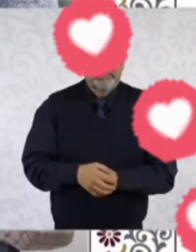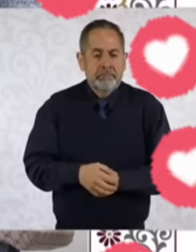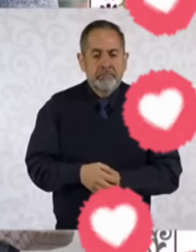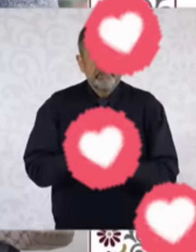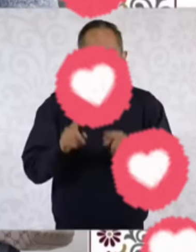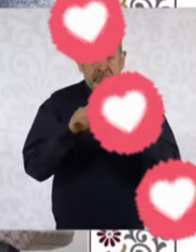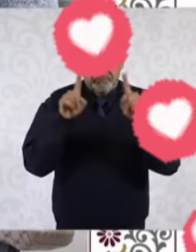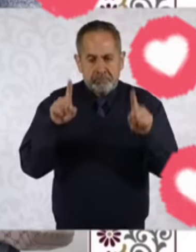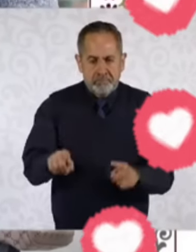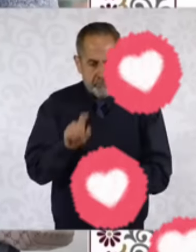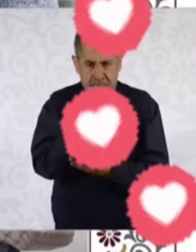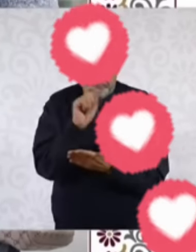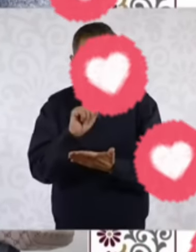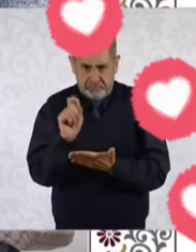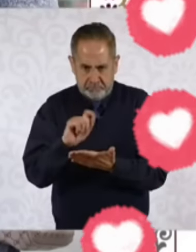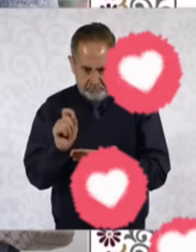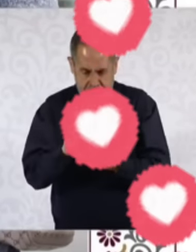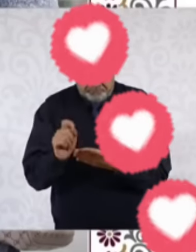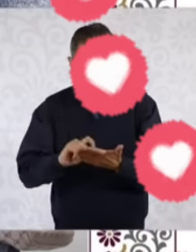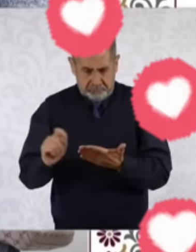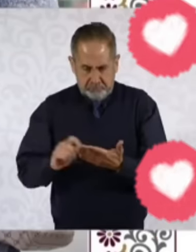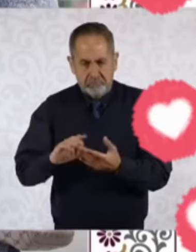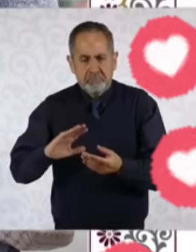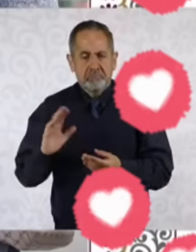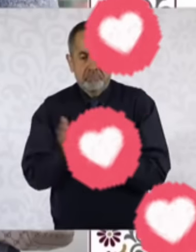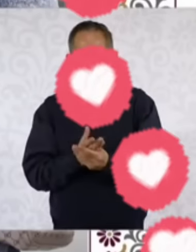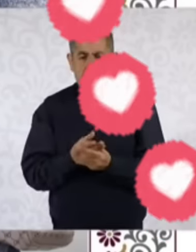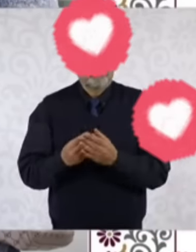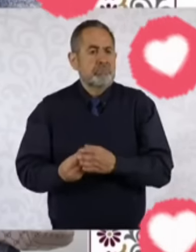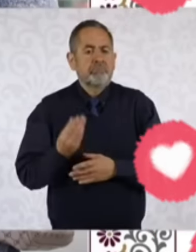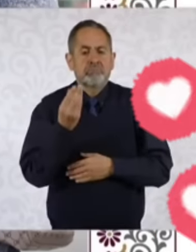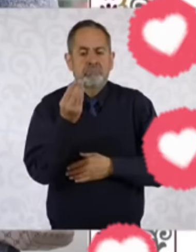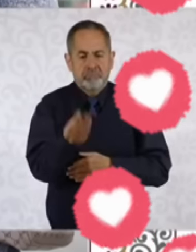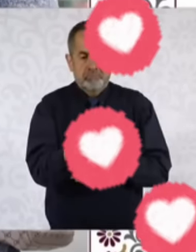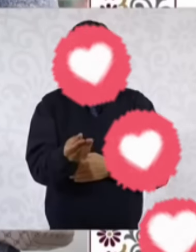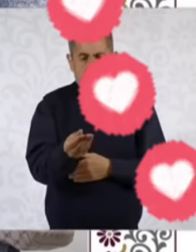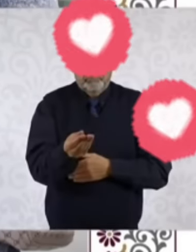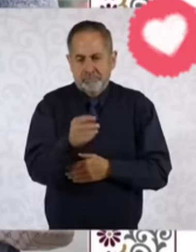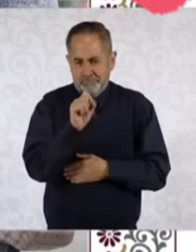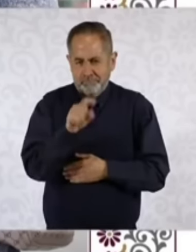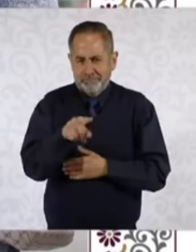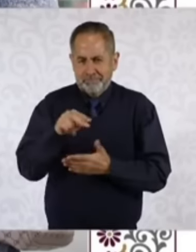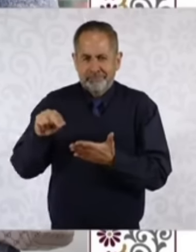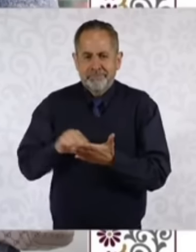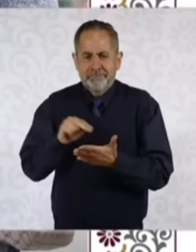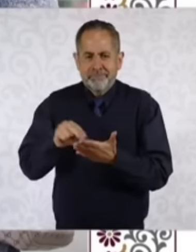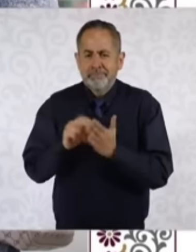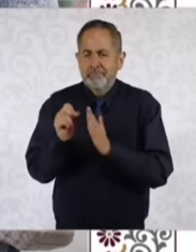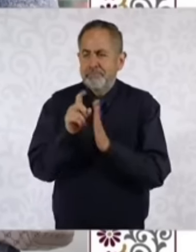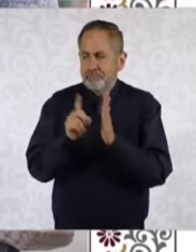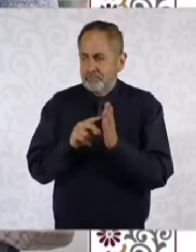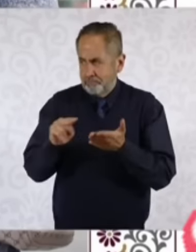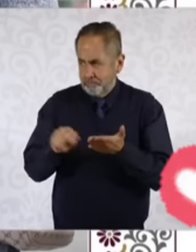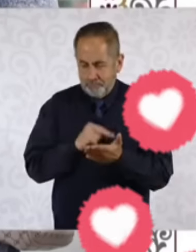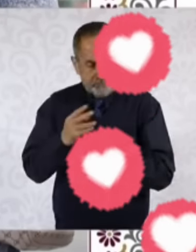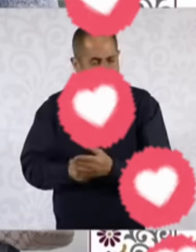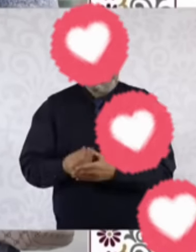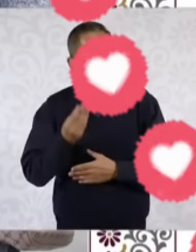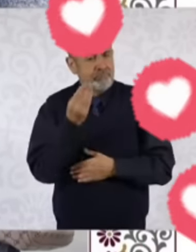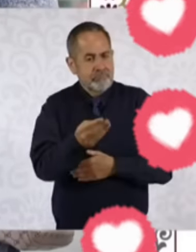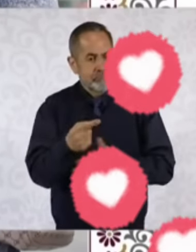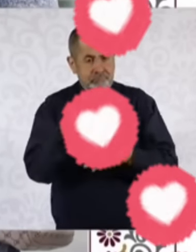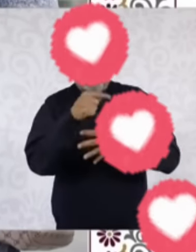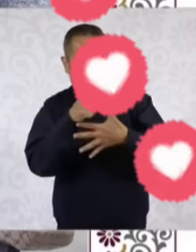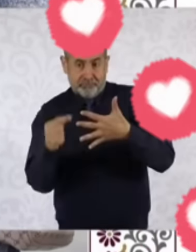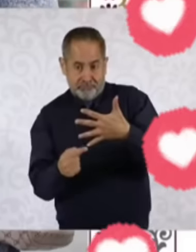llenar el formato de bienestar donde firman su solicitud. Estos cinco